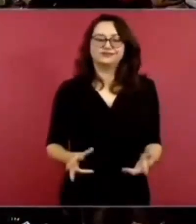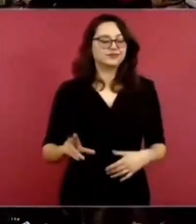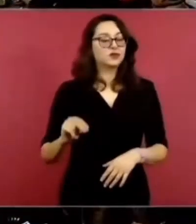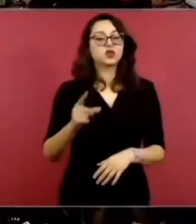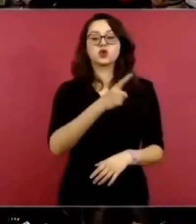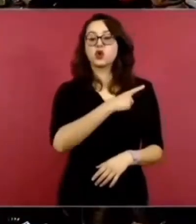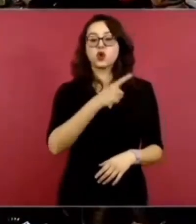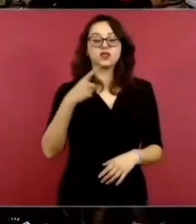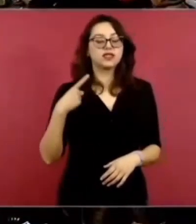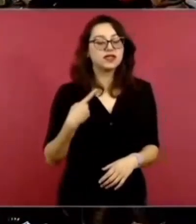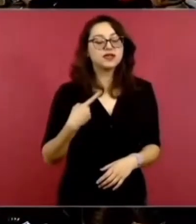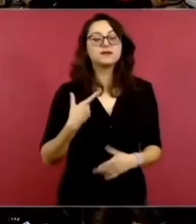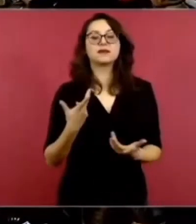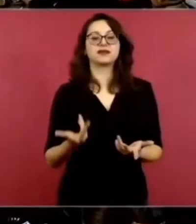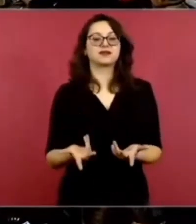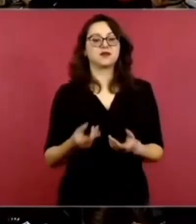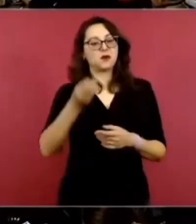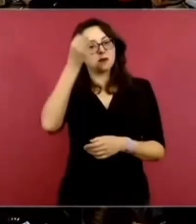vedado